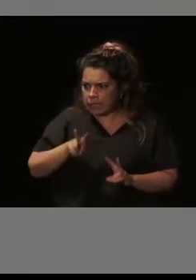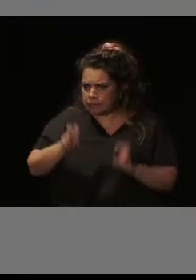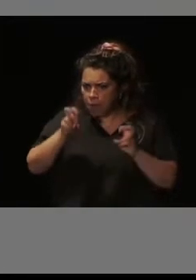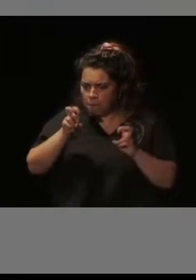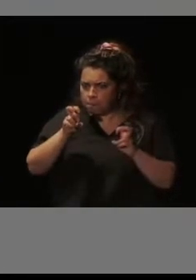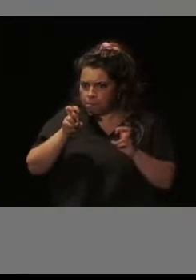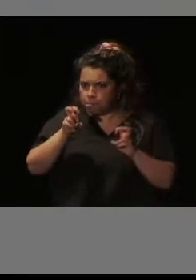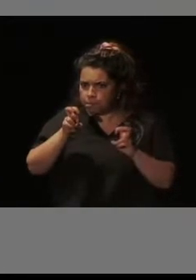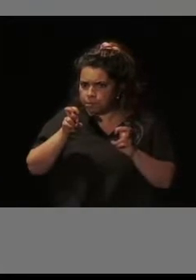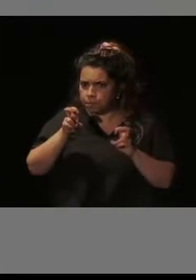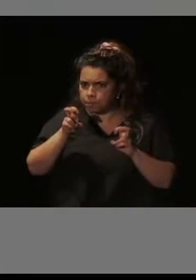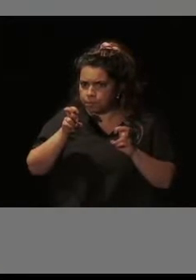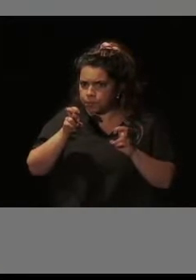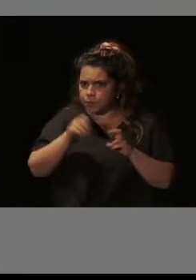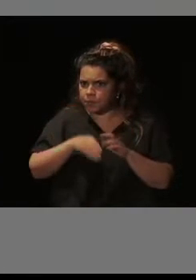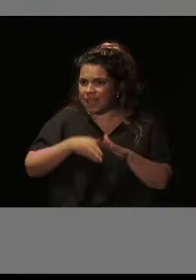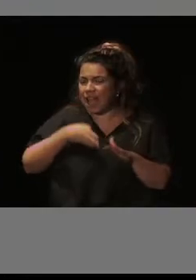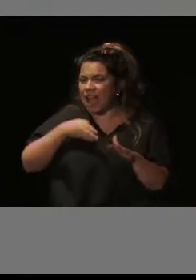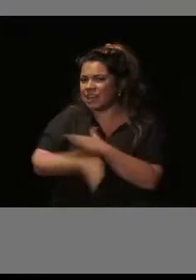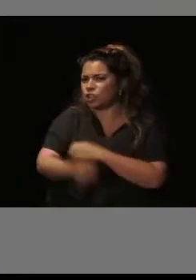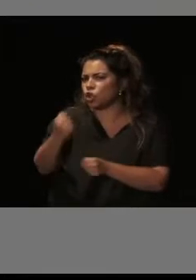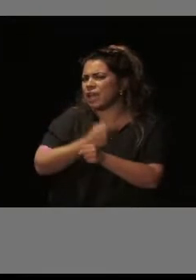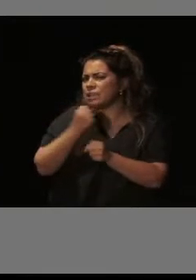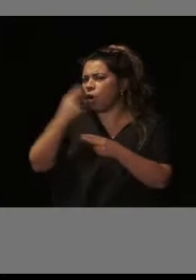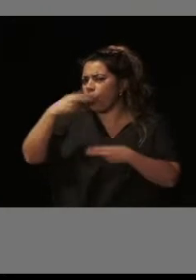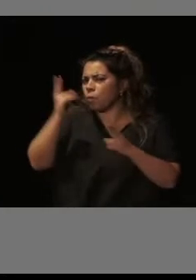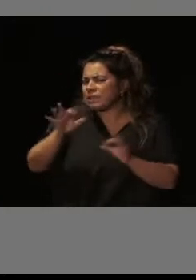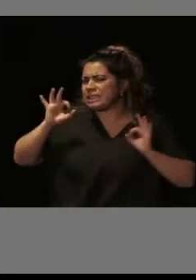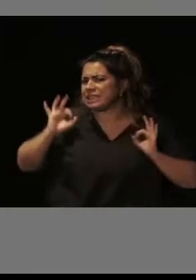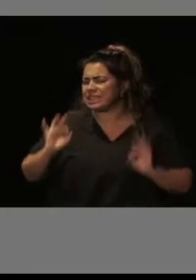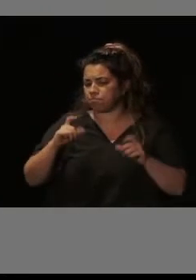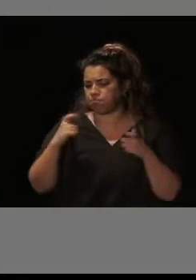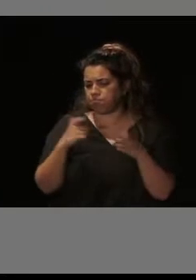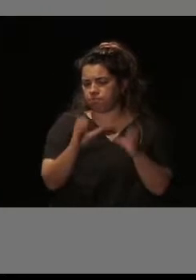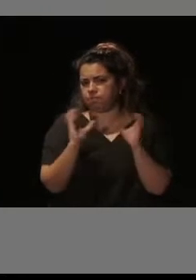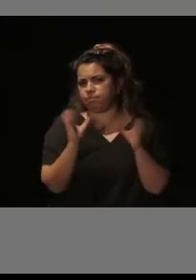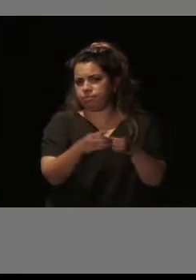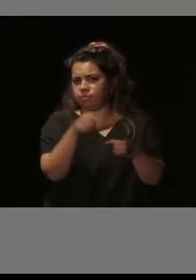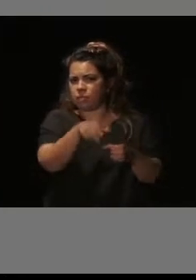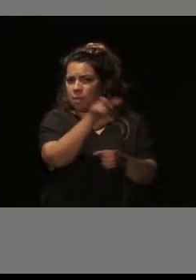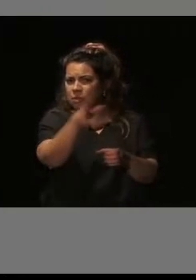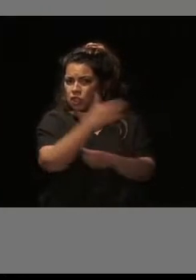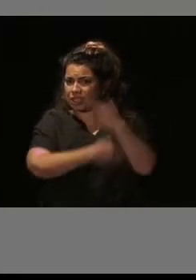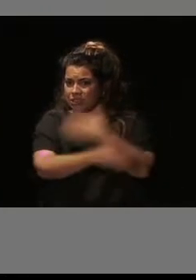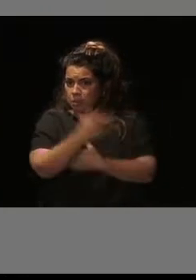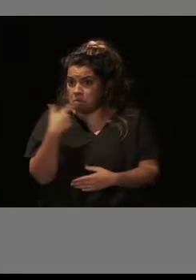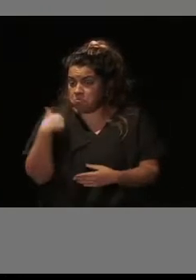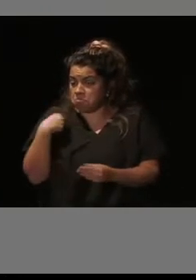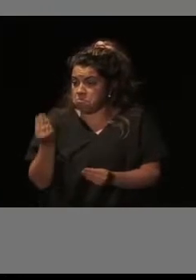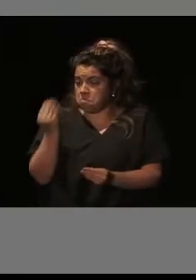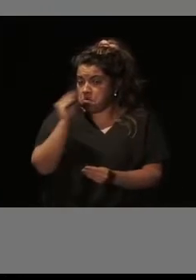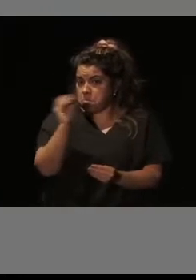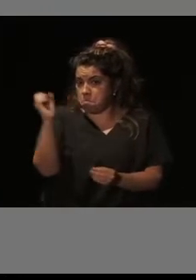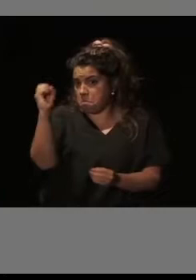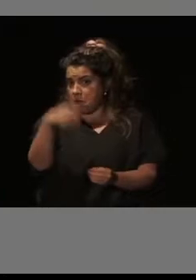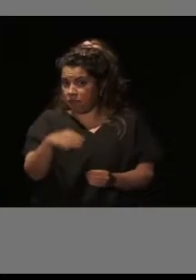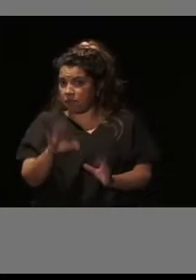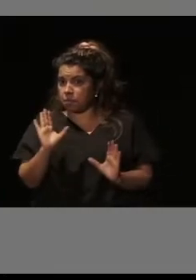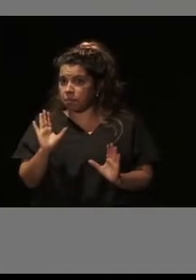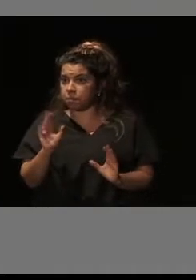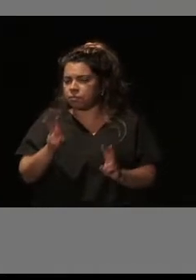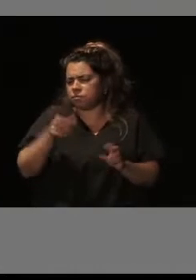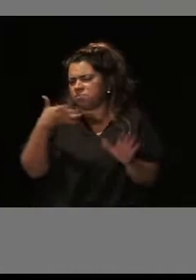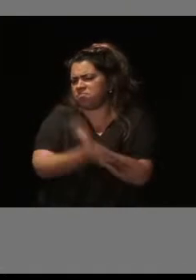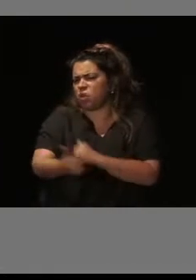al empleo público a personas con discapacidad. Y eso es lo que podemos aportar, A eso se refiere Madrid Talento, una oportunidad